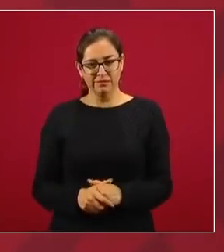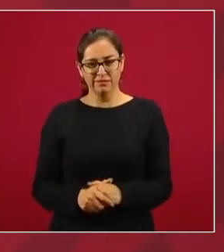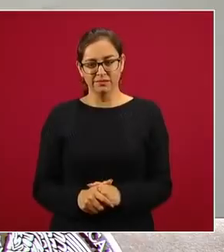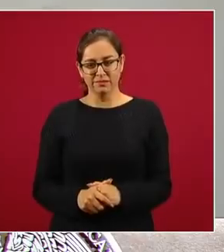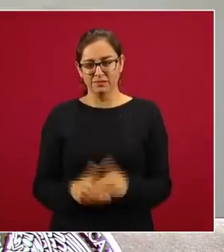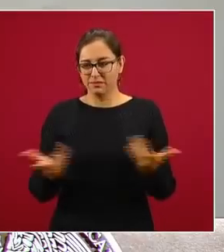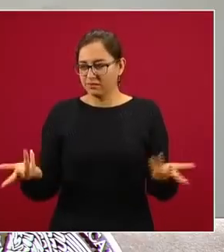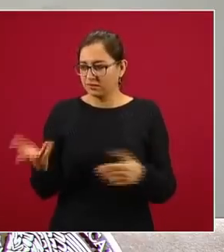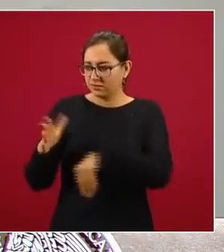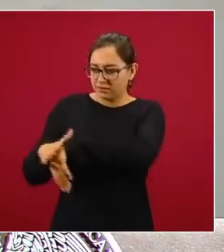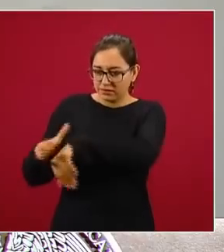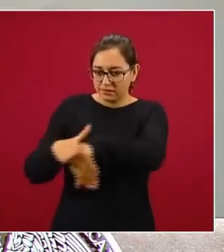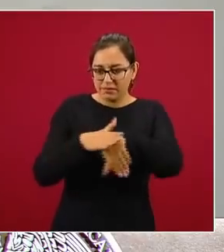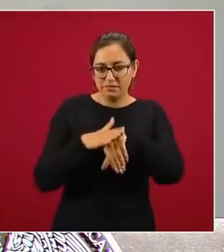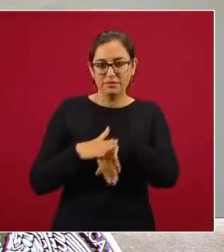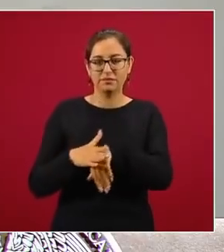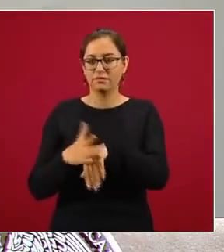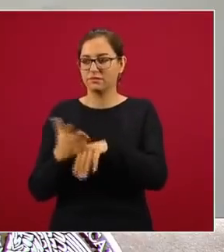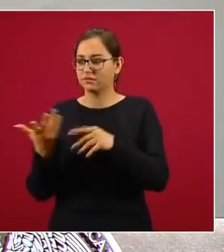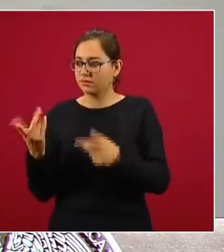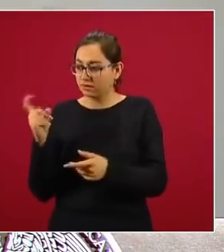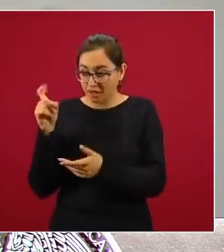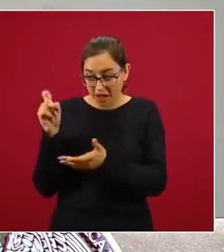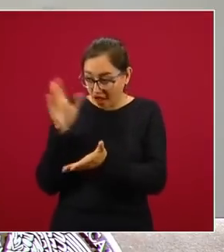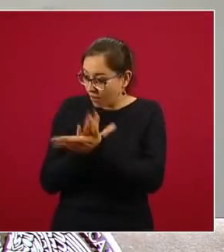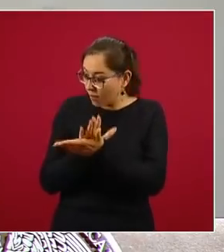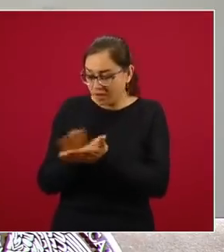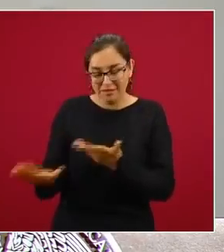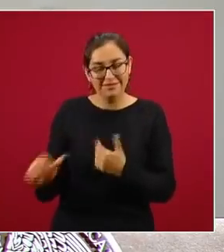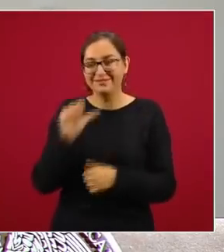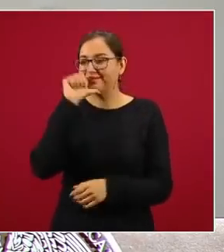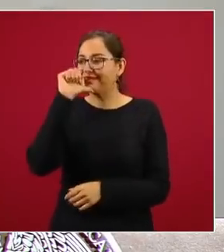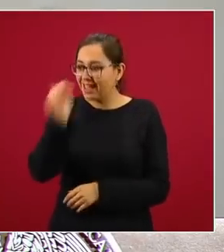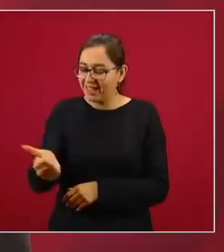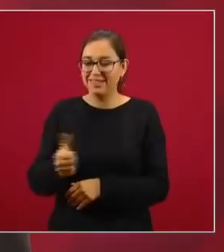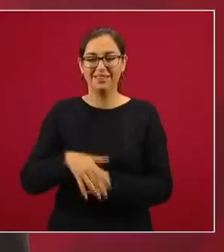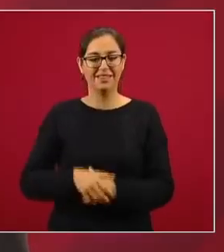se les asegura que no va a faltar el agua,